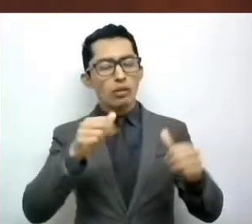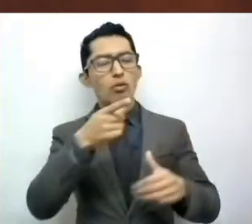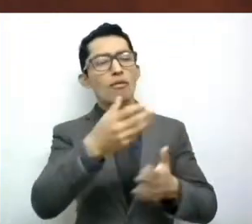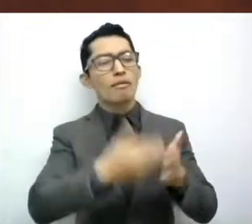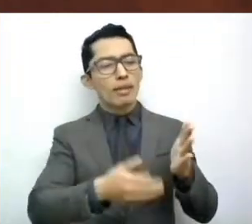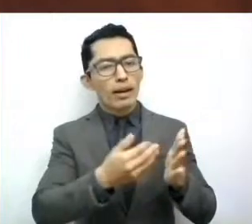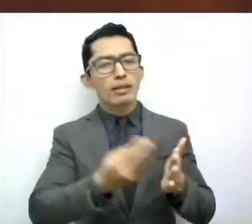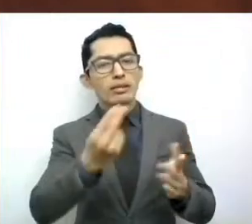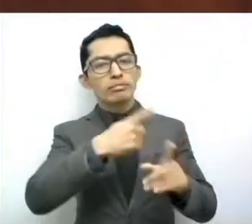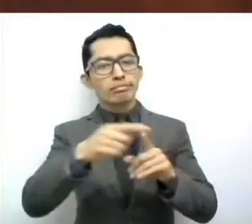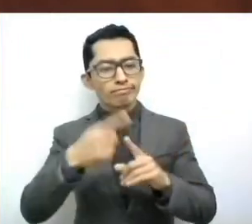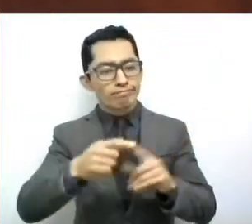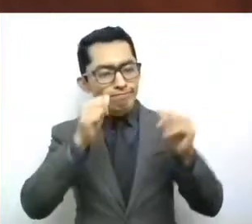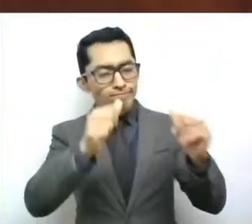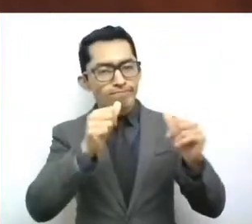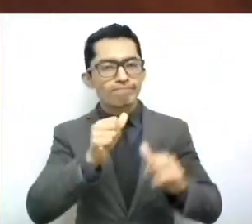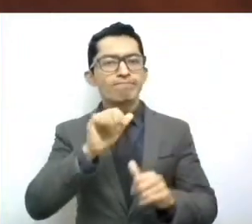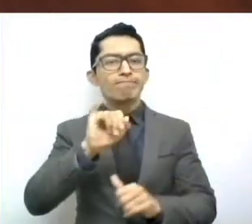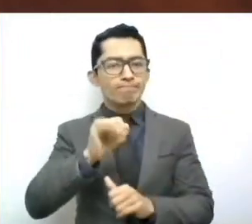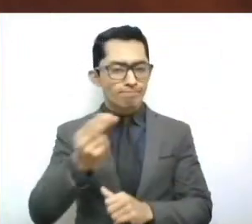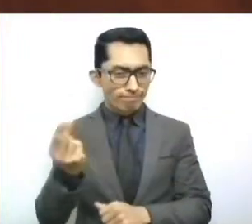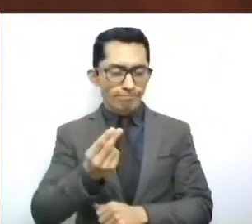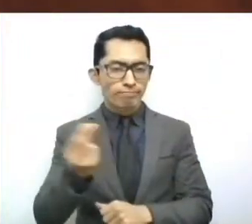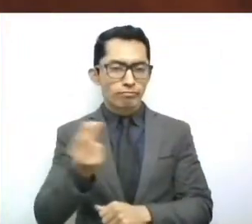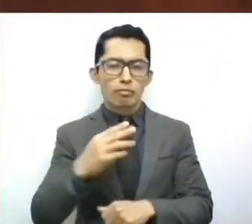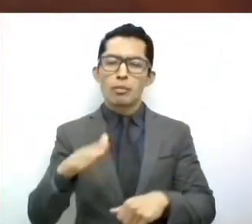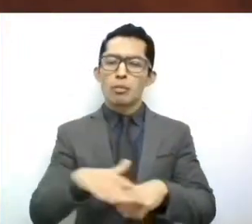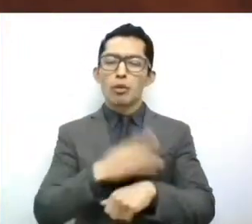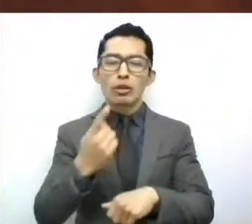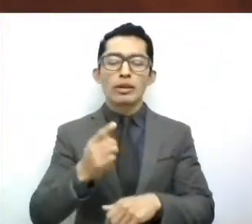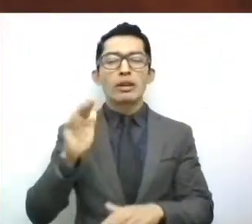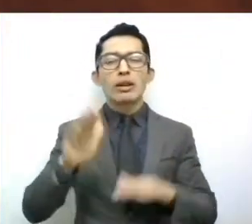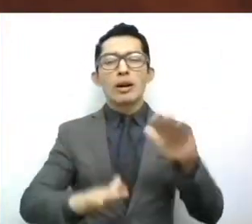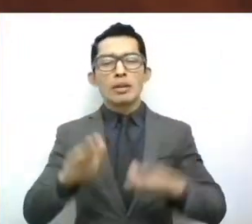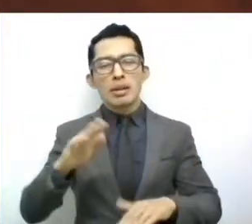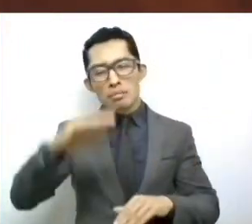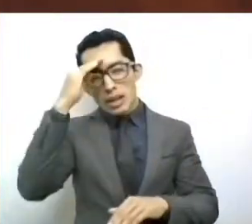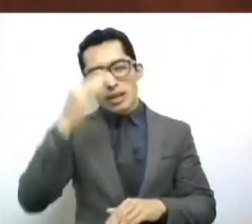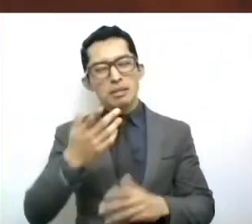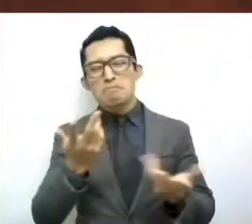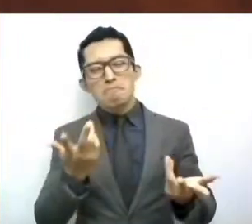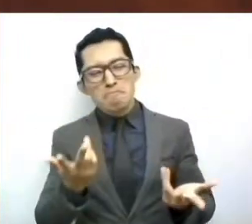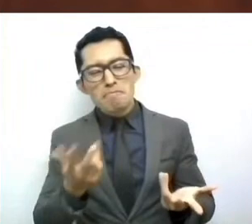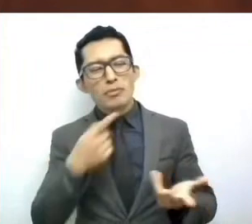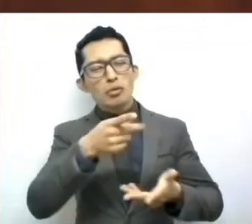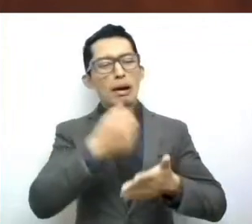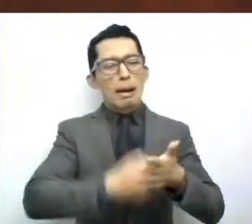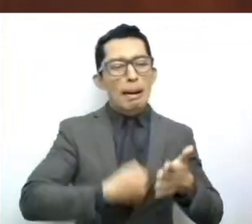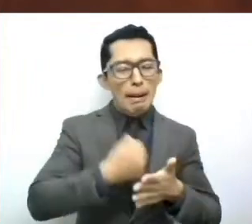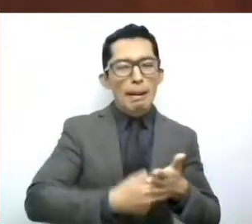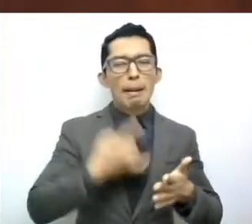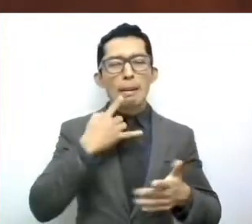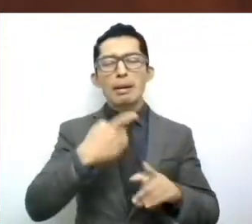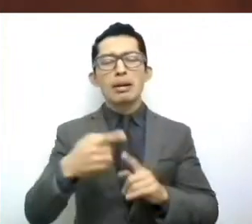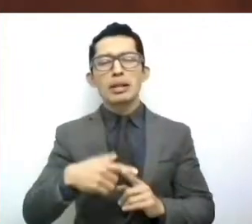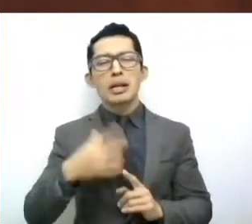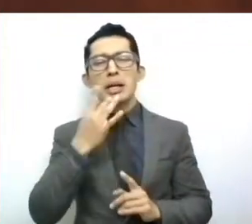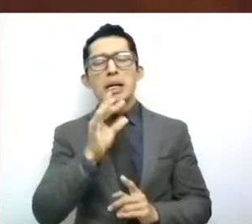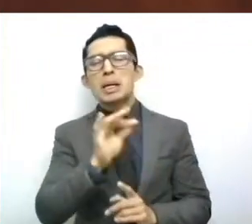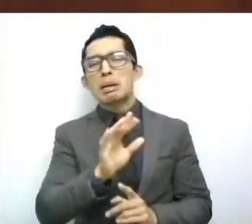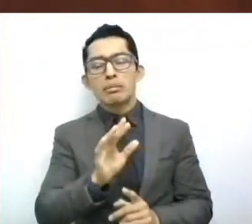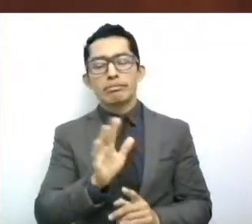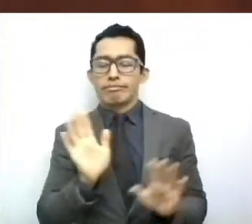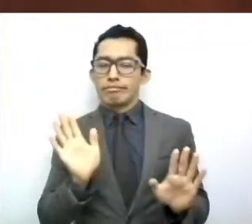en muchas ocasiones se minimizan y se desprecia su lucha. La bancada naranja se